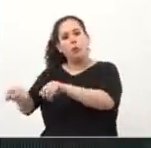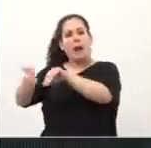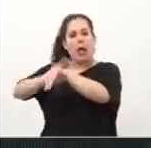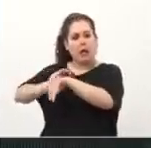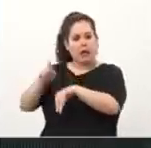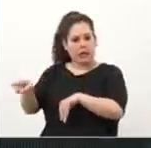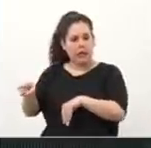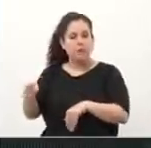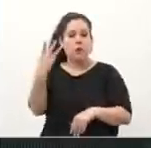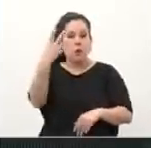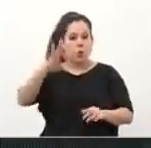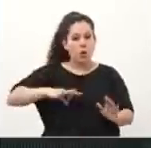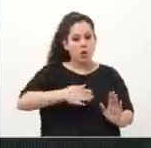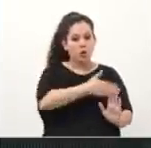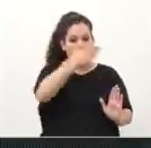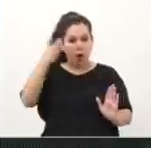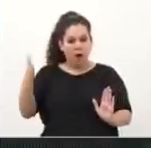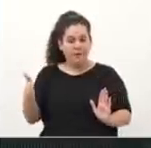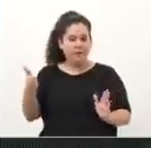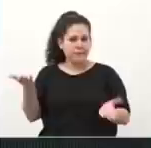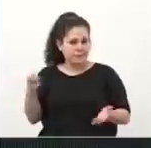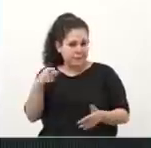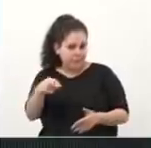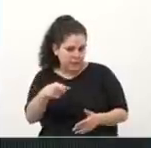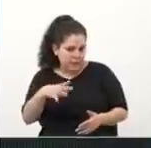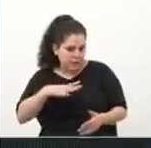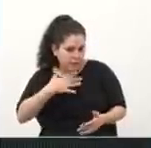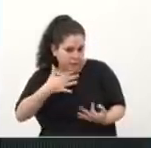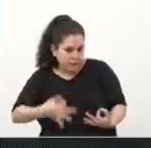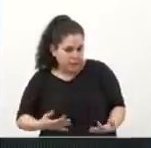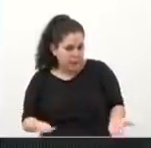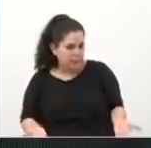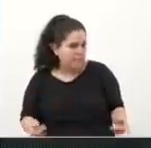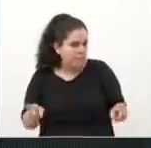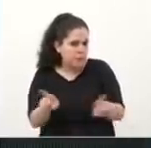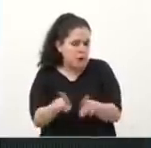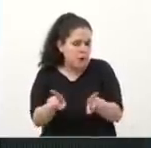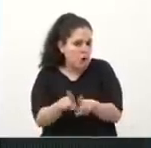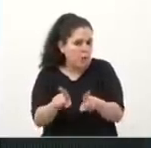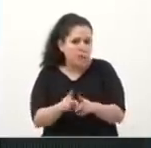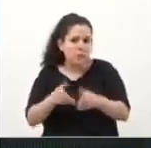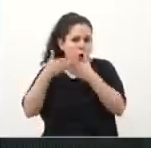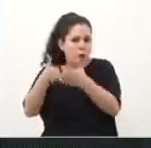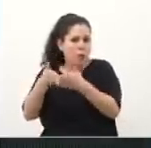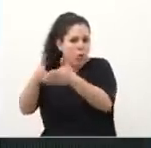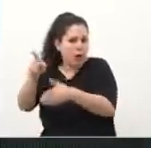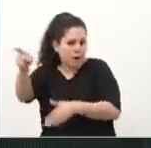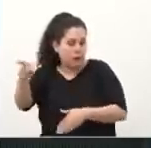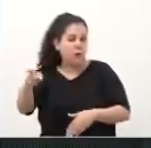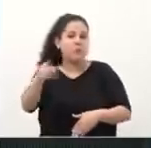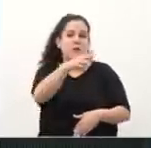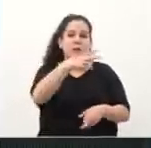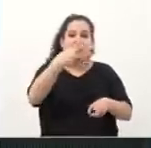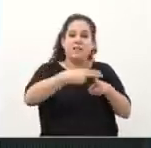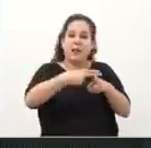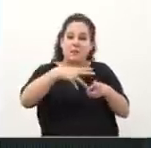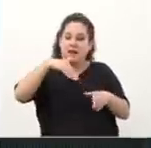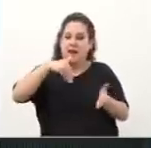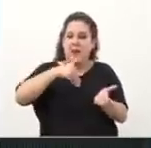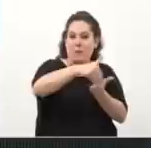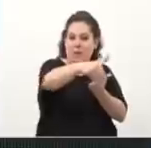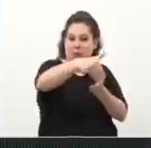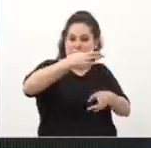Pasaron 4 años y eso no se pudo. Lo mismo sucedió con el puerto. La terminal de retiro hoy es